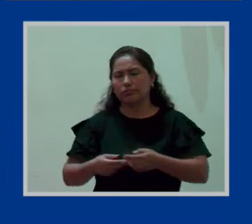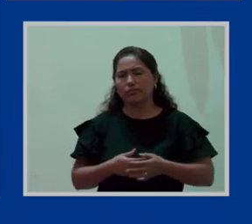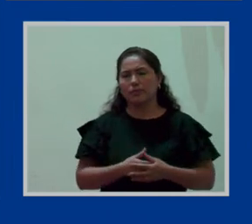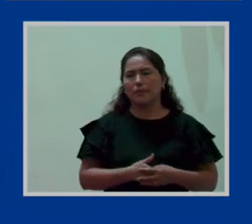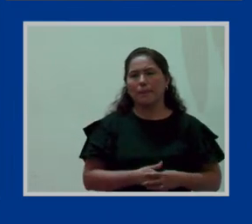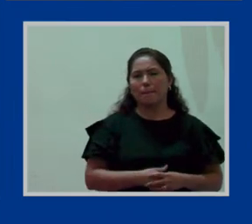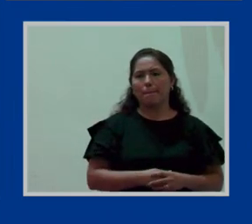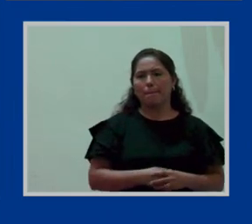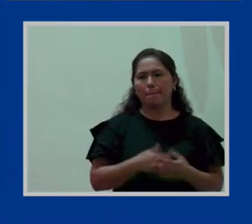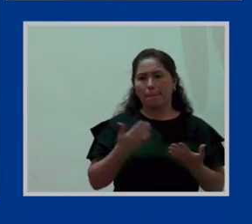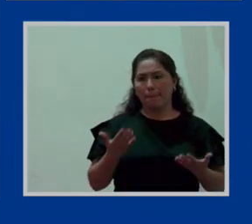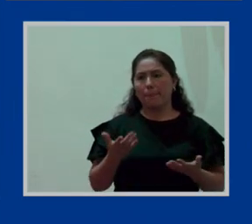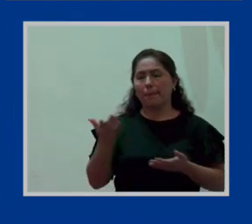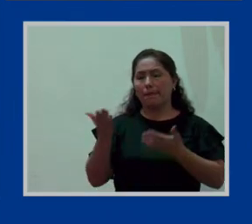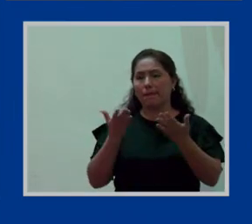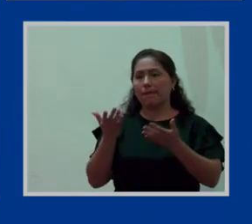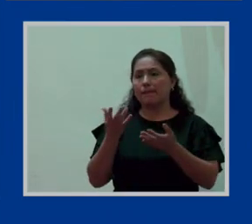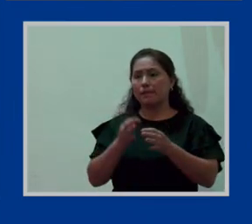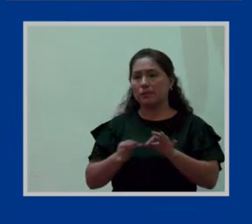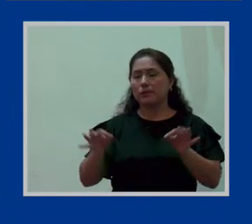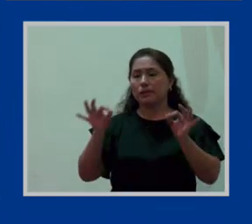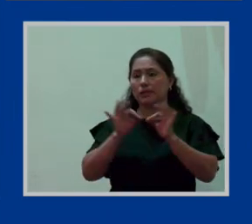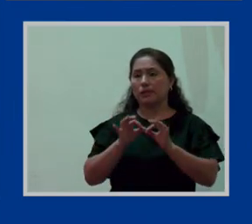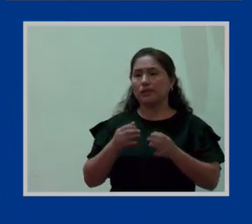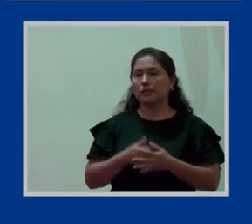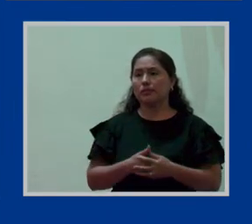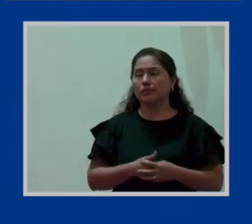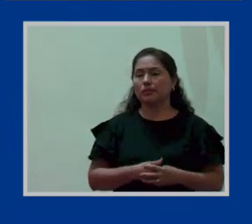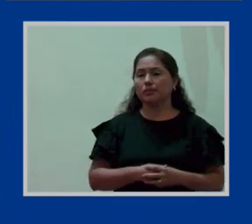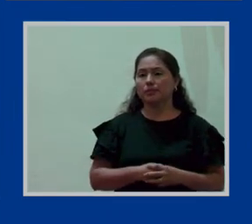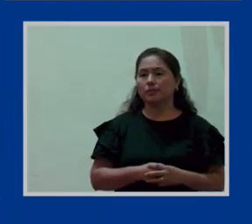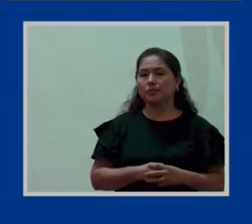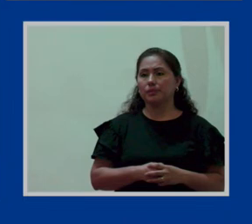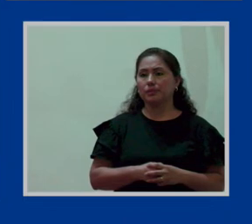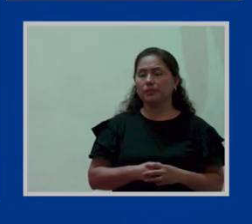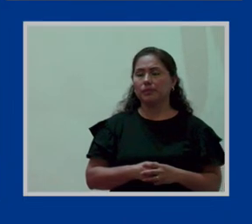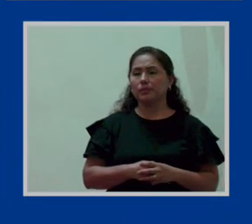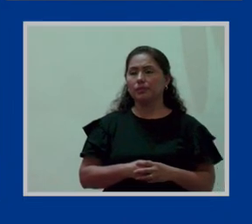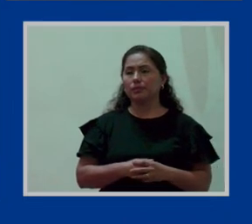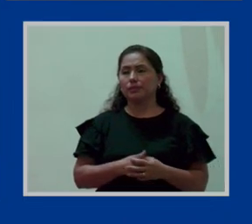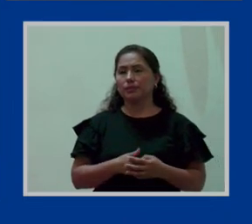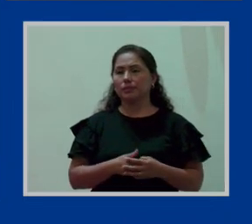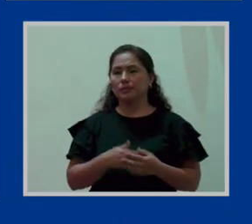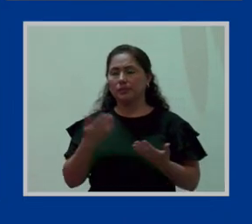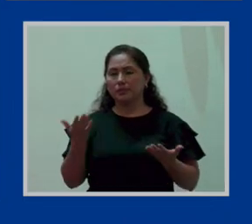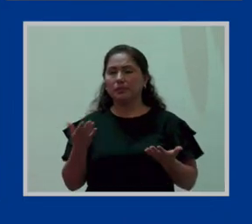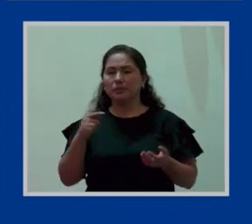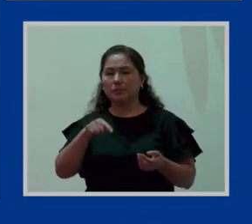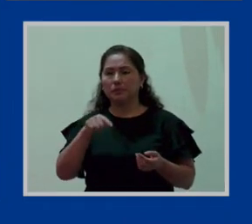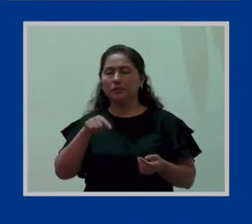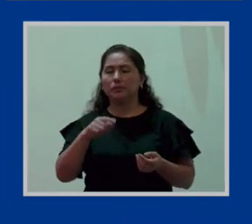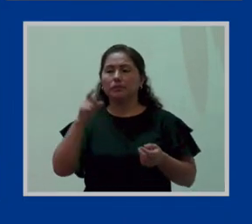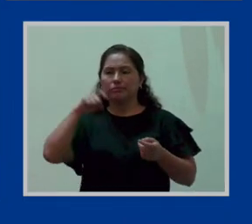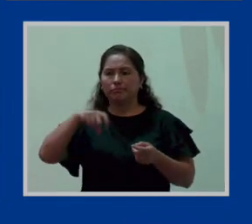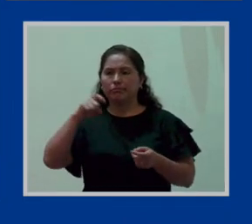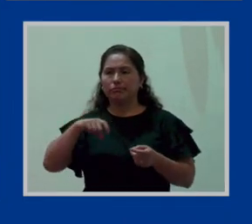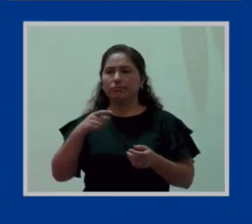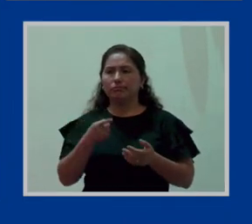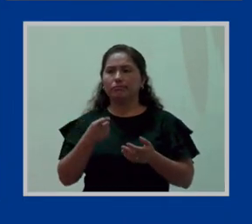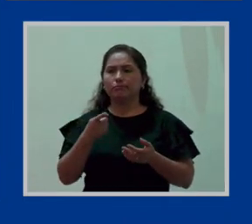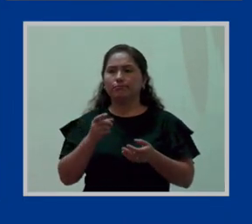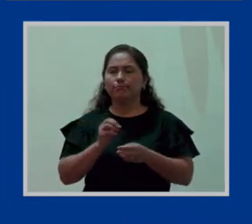estos servicios o sea por más que se vean pero si son improductivos están vacíos es que acá se necesita la